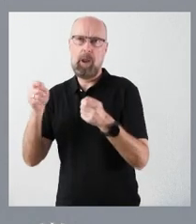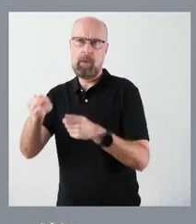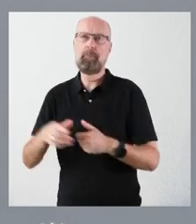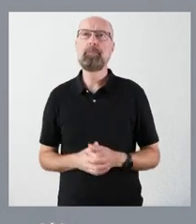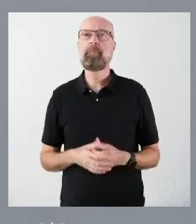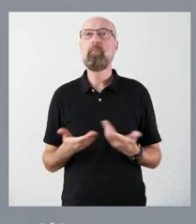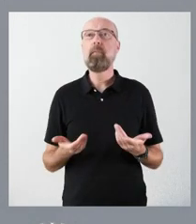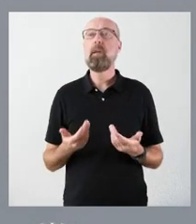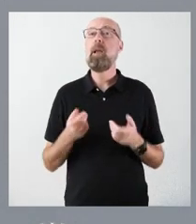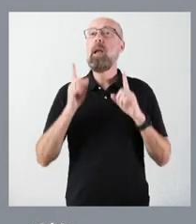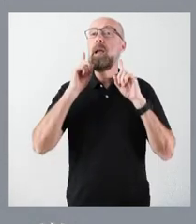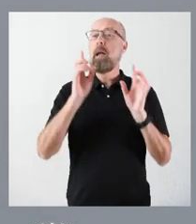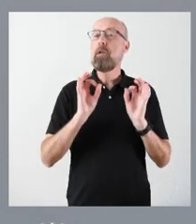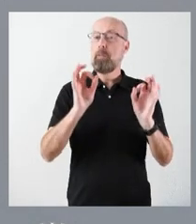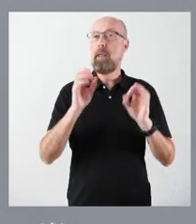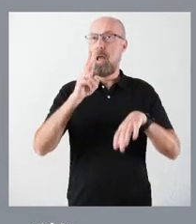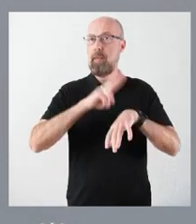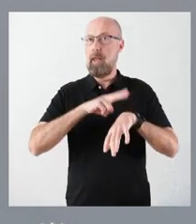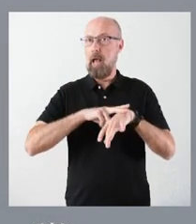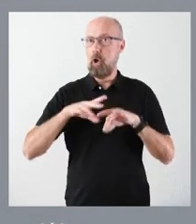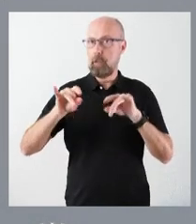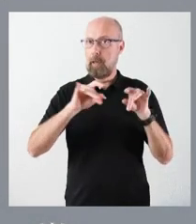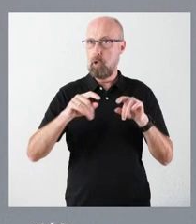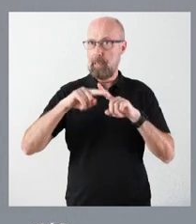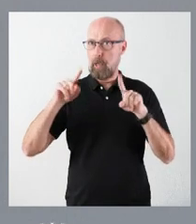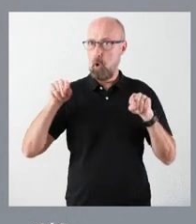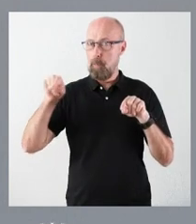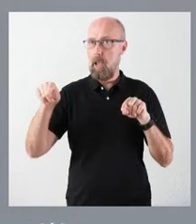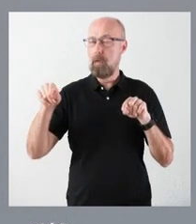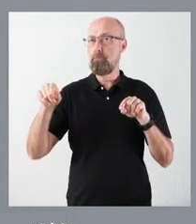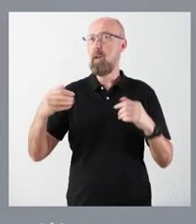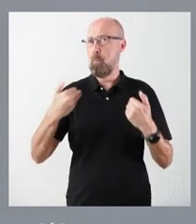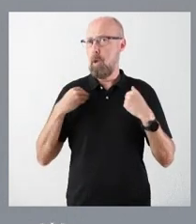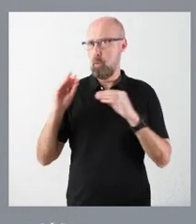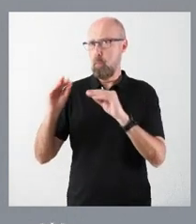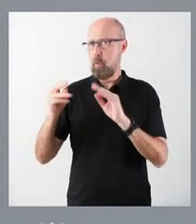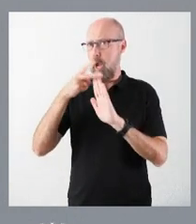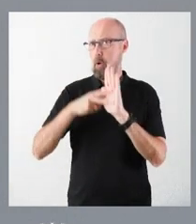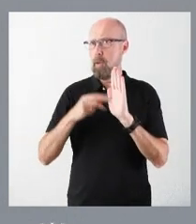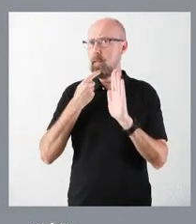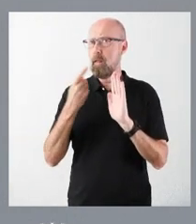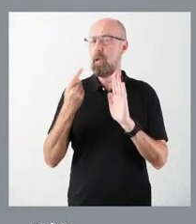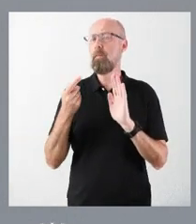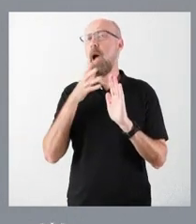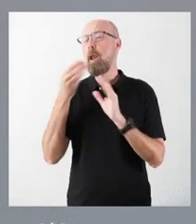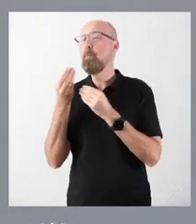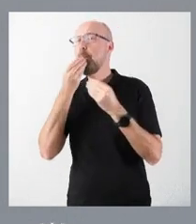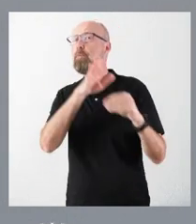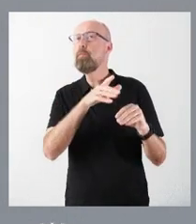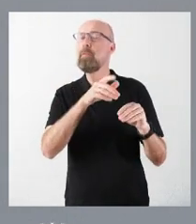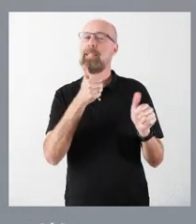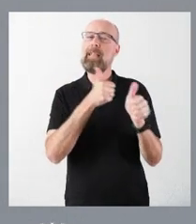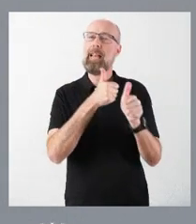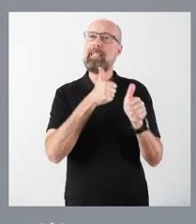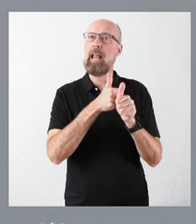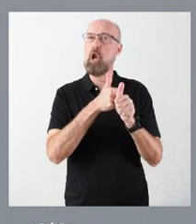del delegado territorial de Segovia, sus responsabilidades, según la normativa, son asumidas por el secretario